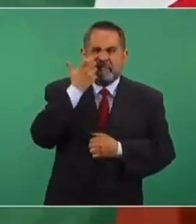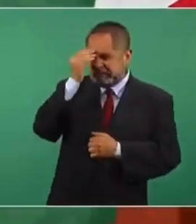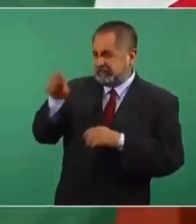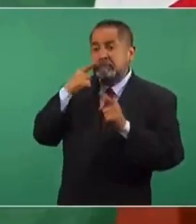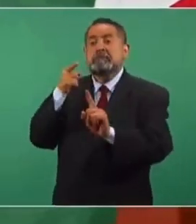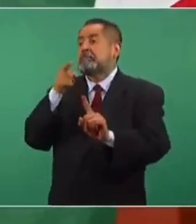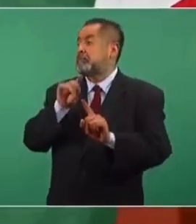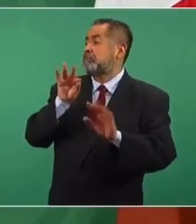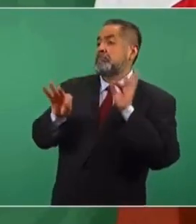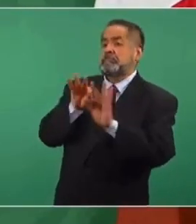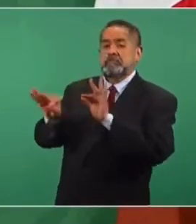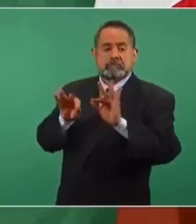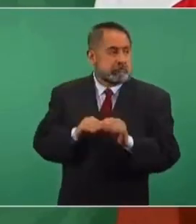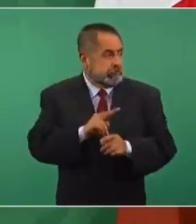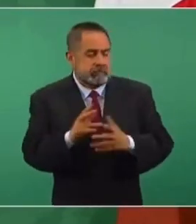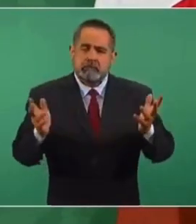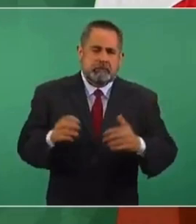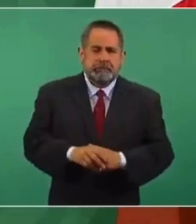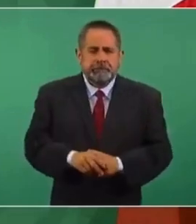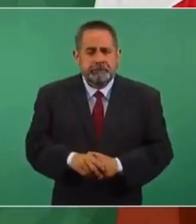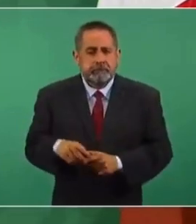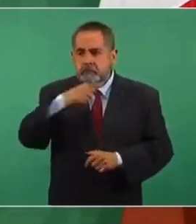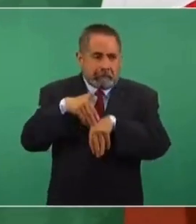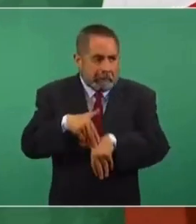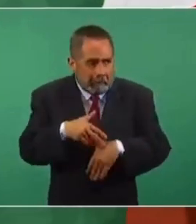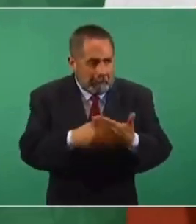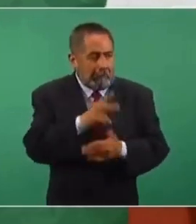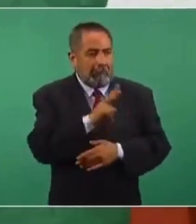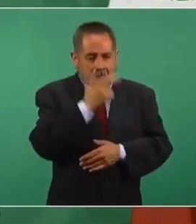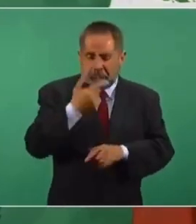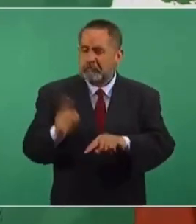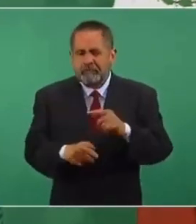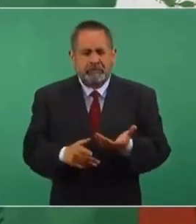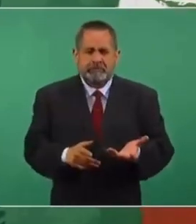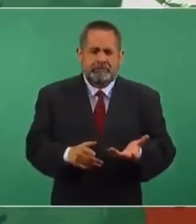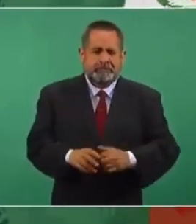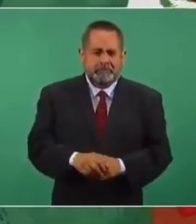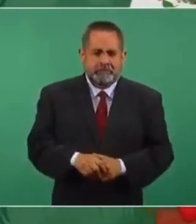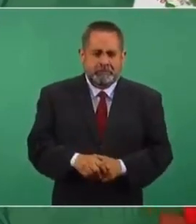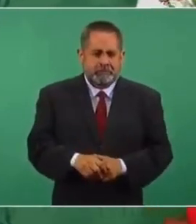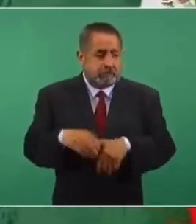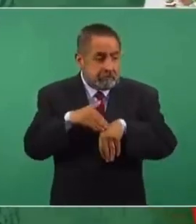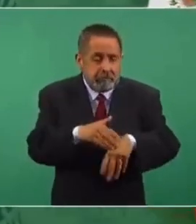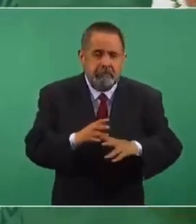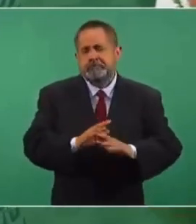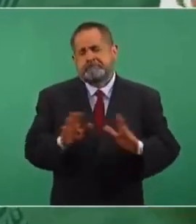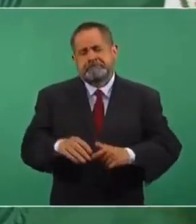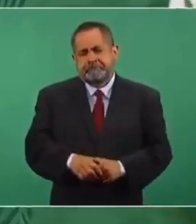y vamos a irnos acargados,